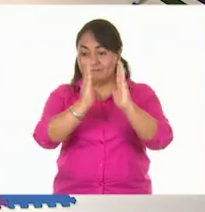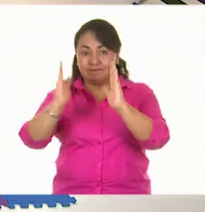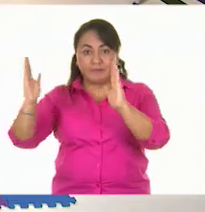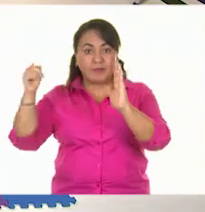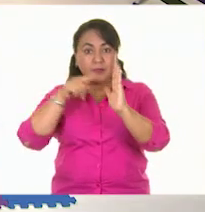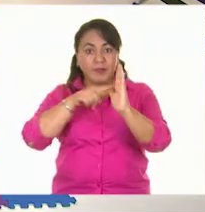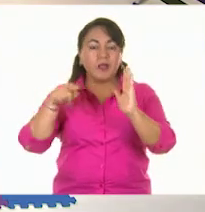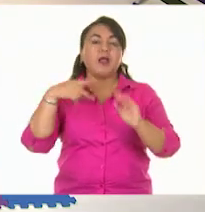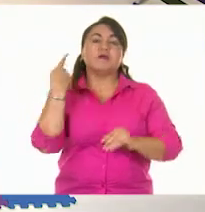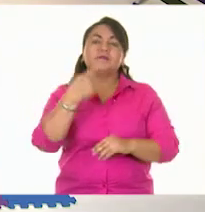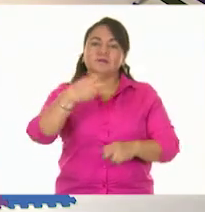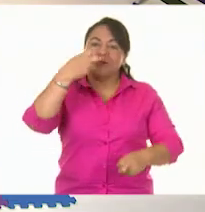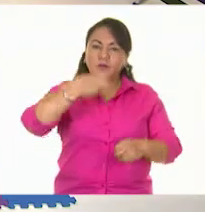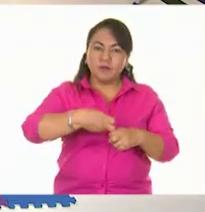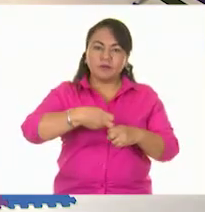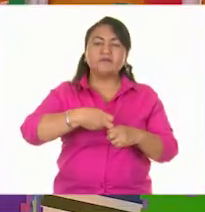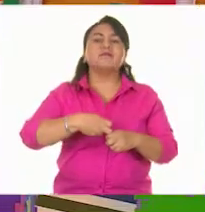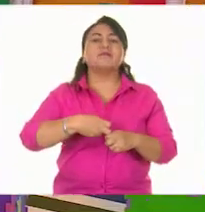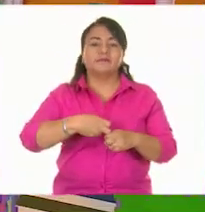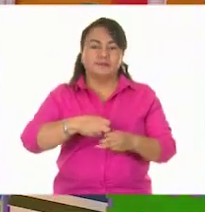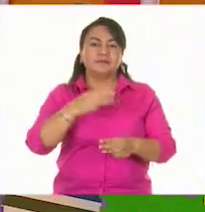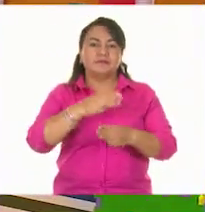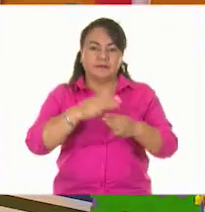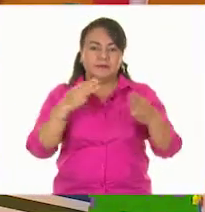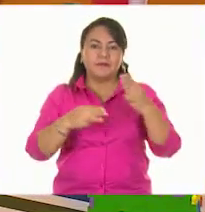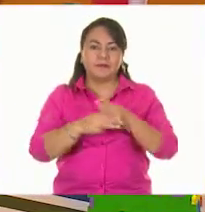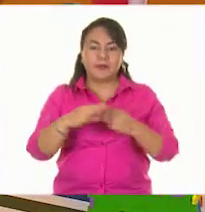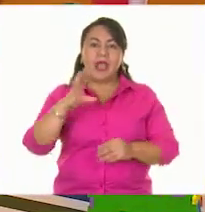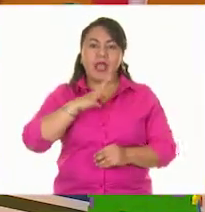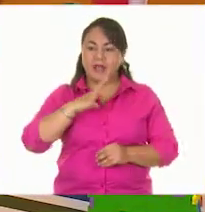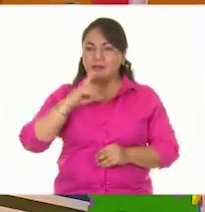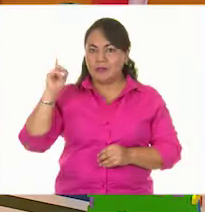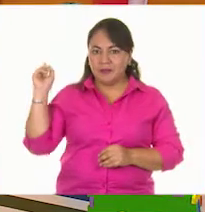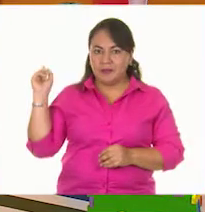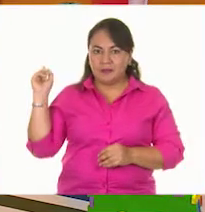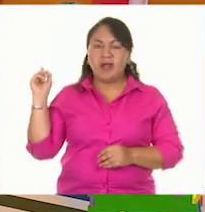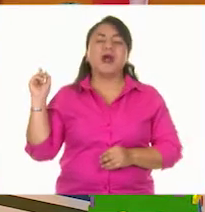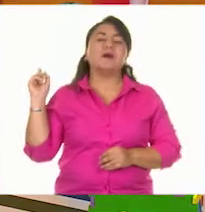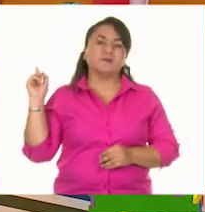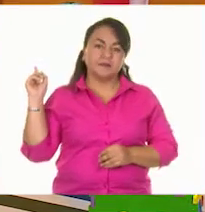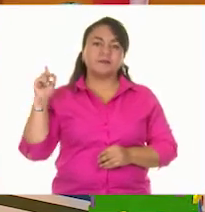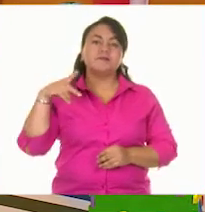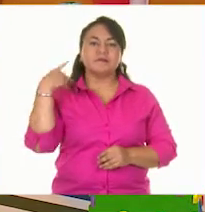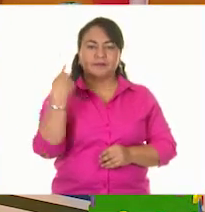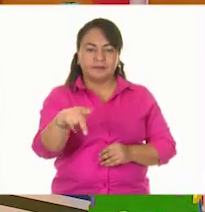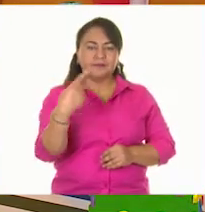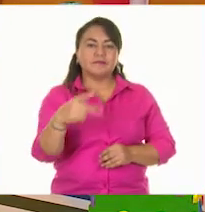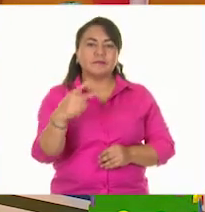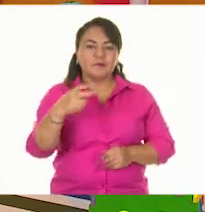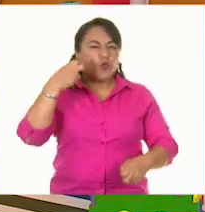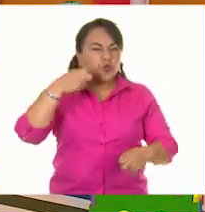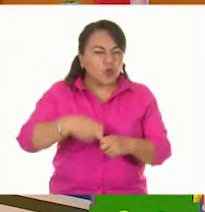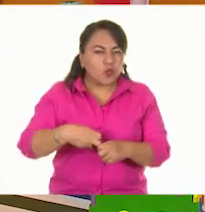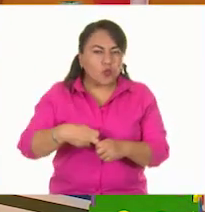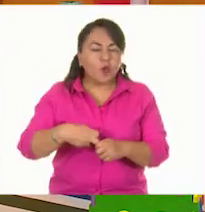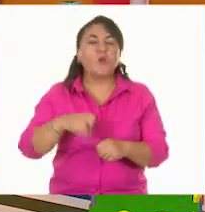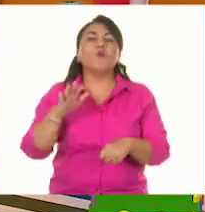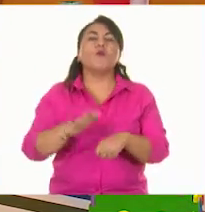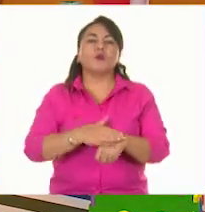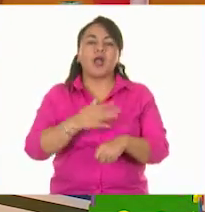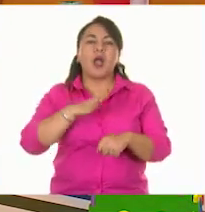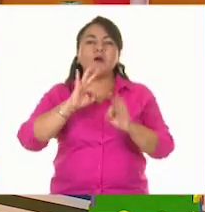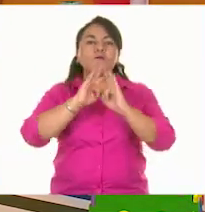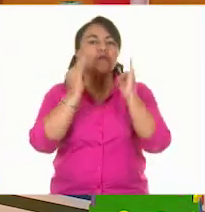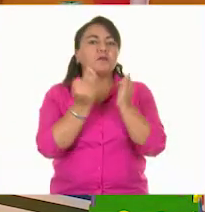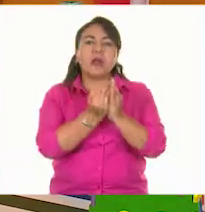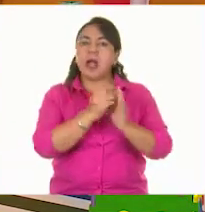Los libros y los materiales que están en este librero son sólidos. Sí. Porque tienen una